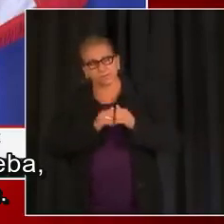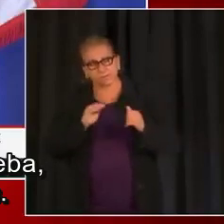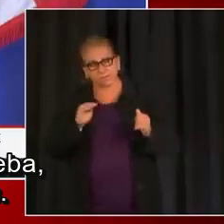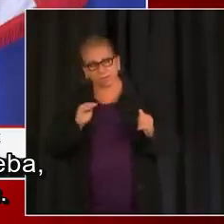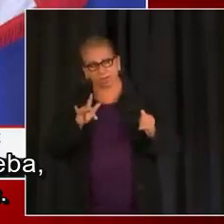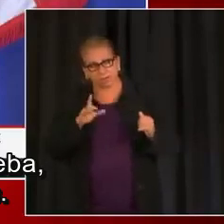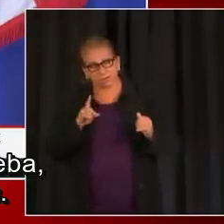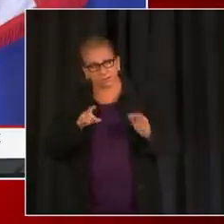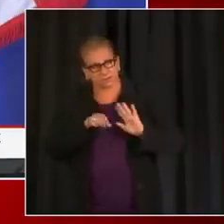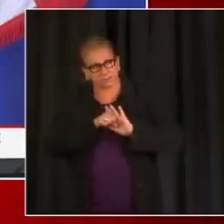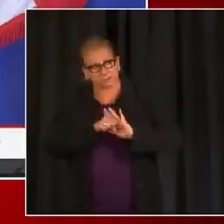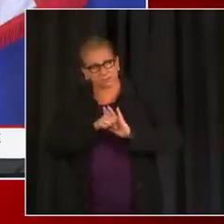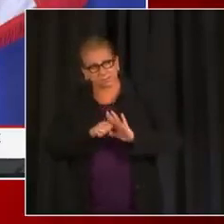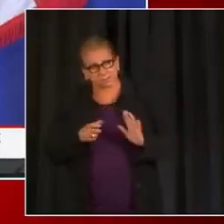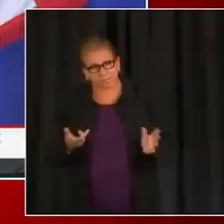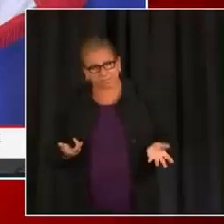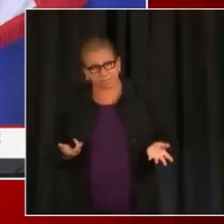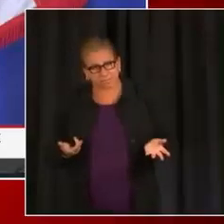si tienes síntomas.